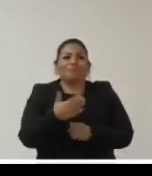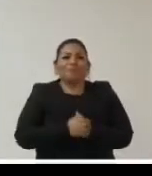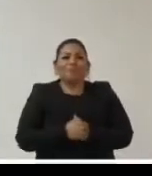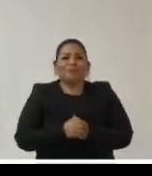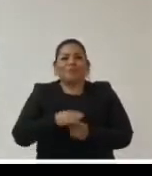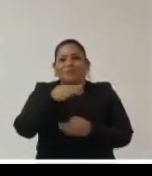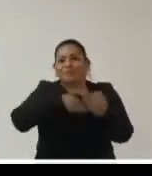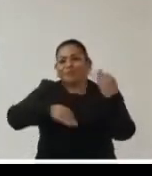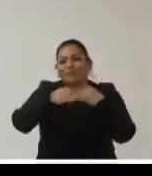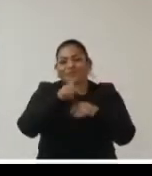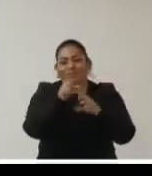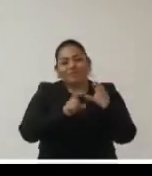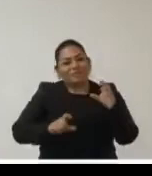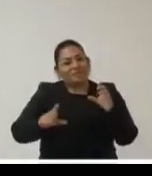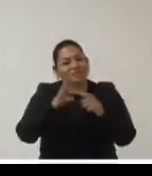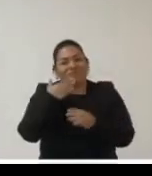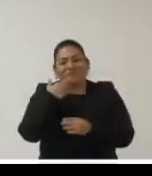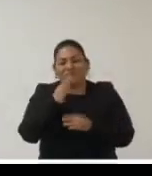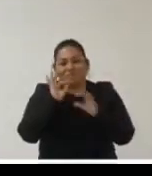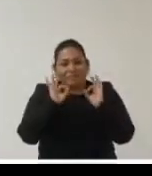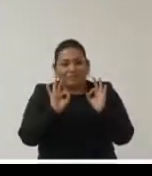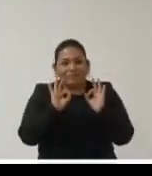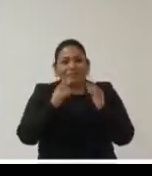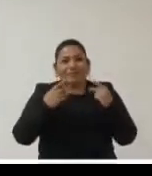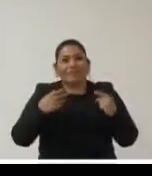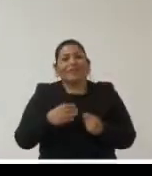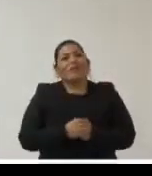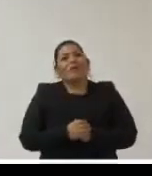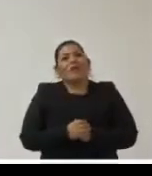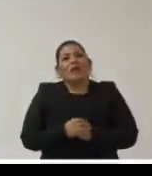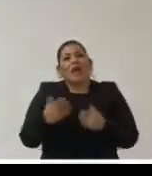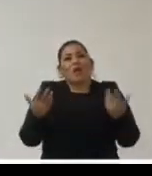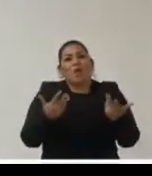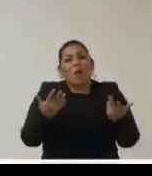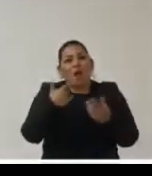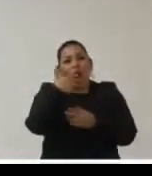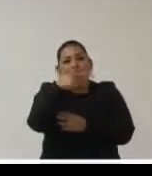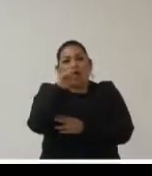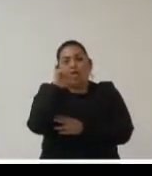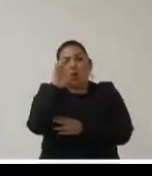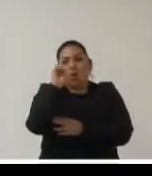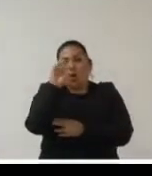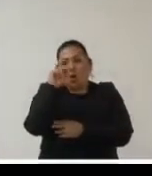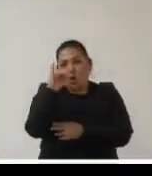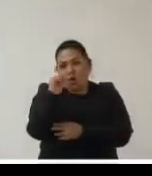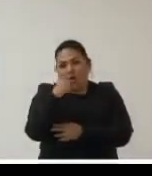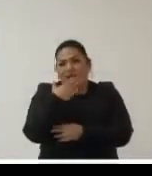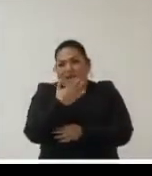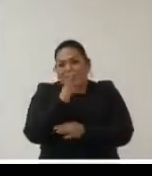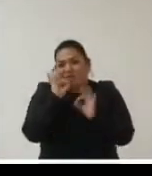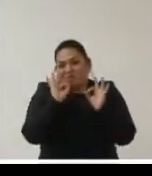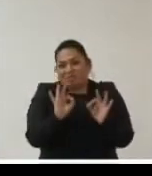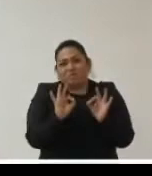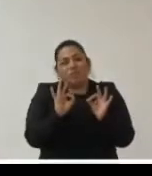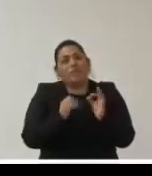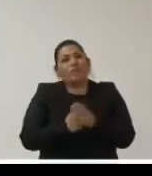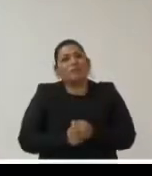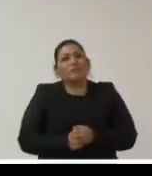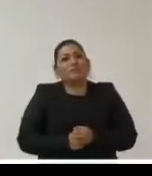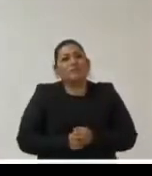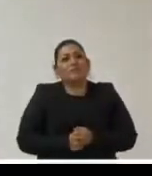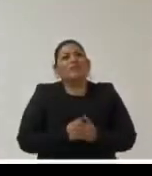gente de todo el país y creo que lo que ha hecho Gloria esta tarde pues con la percepción que tengo